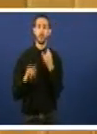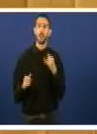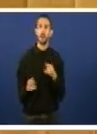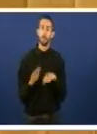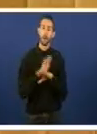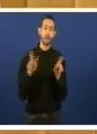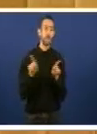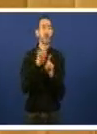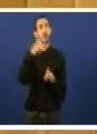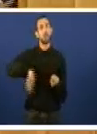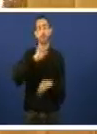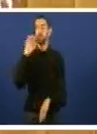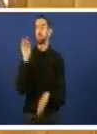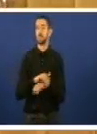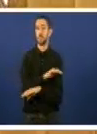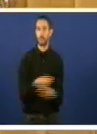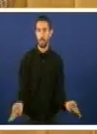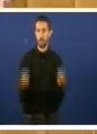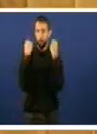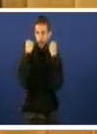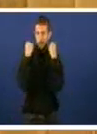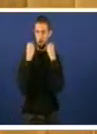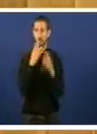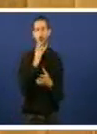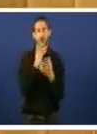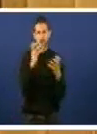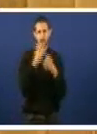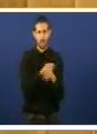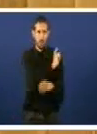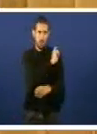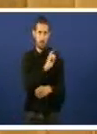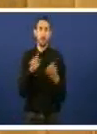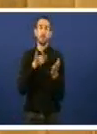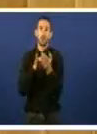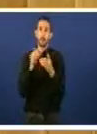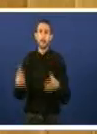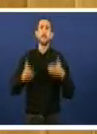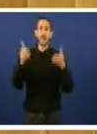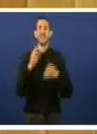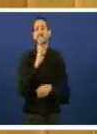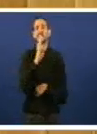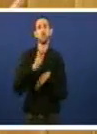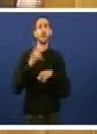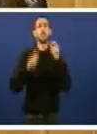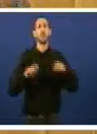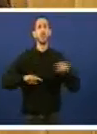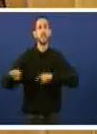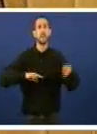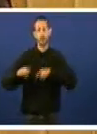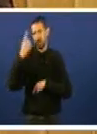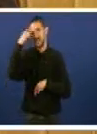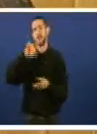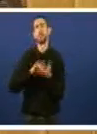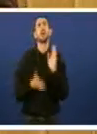Ese é o pacto, portanto, nada de escándalo que impactou unha prórroga de tres anos para eses directivos sabía o que iba a acontecer.